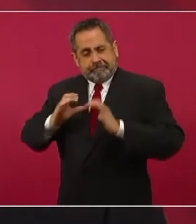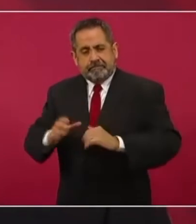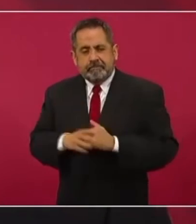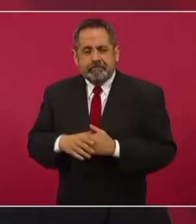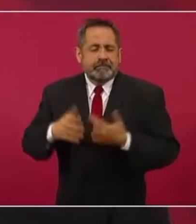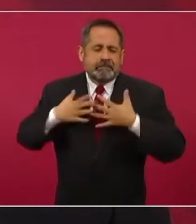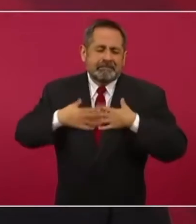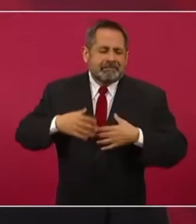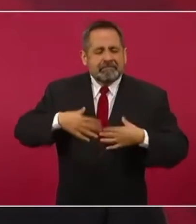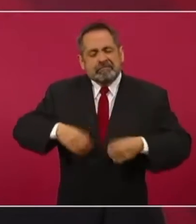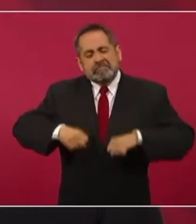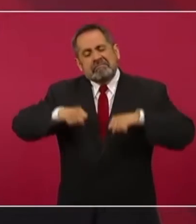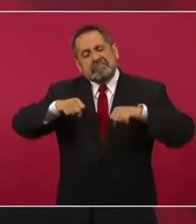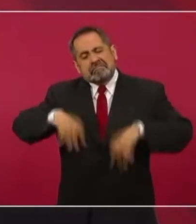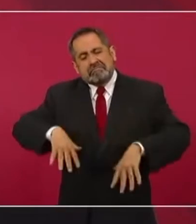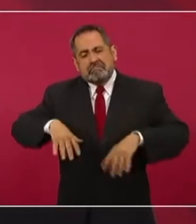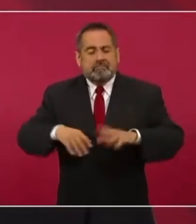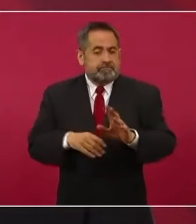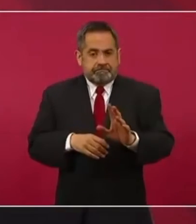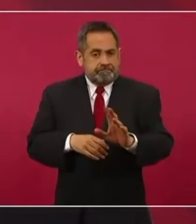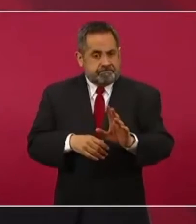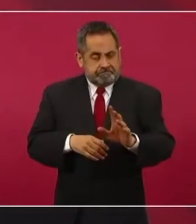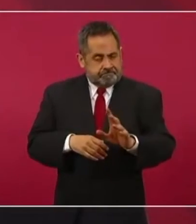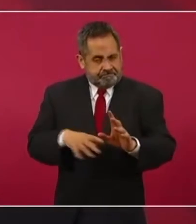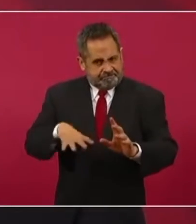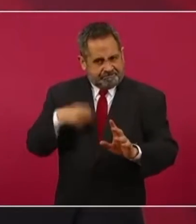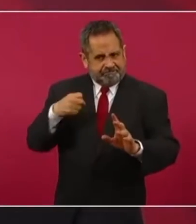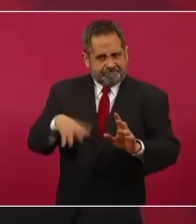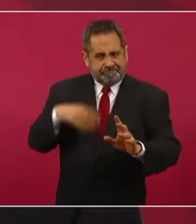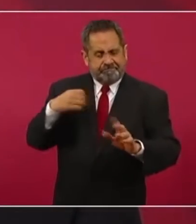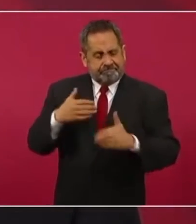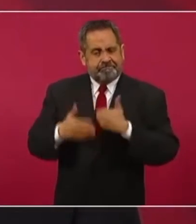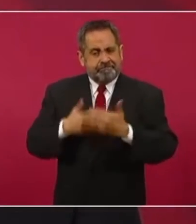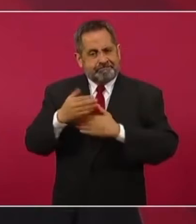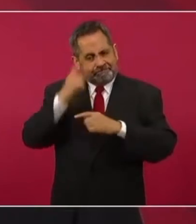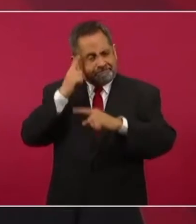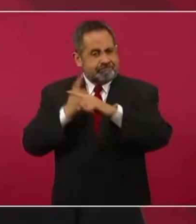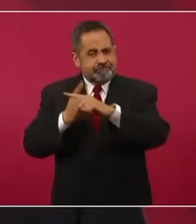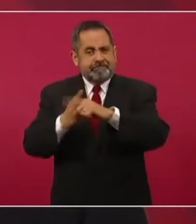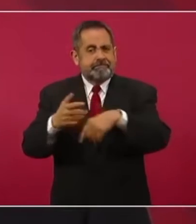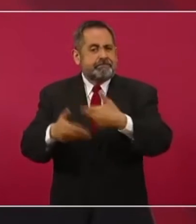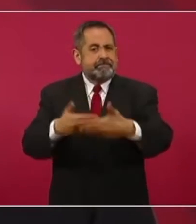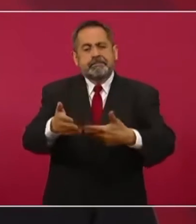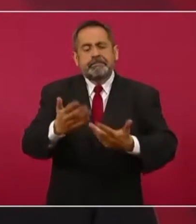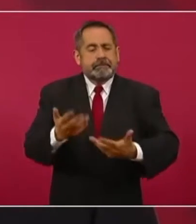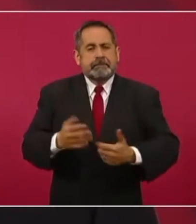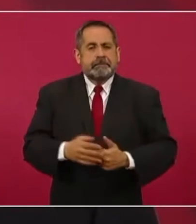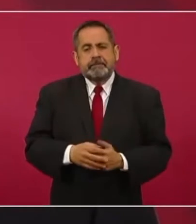dejarnos caer, no dejarnos vencer. Y